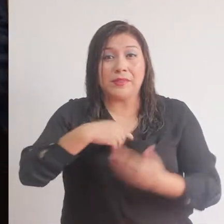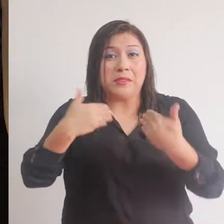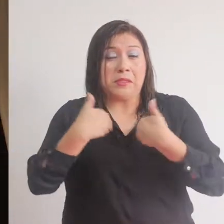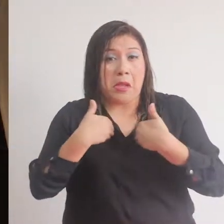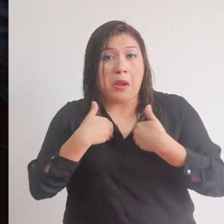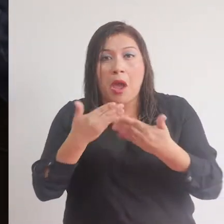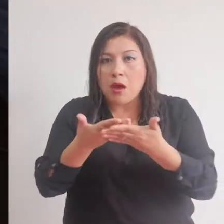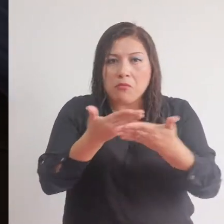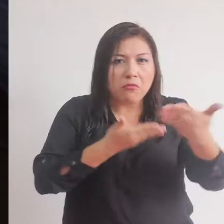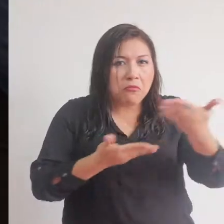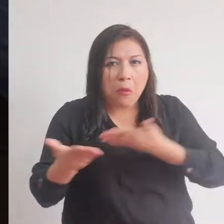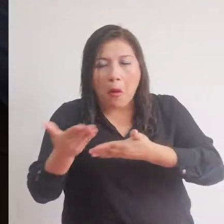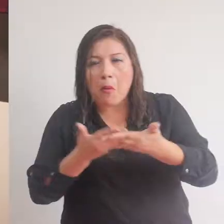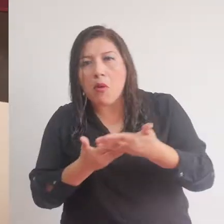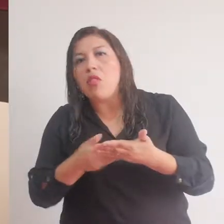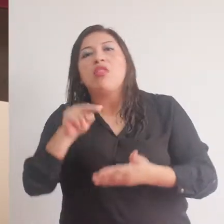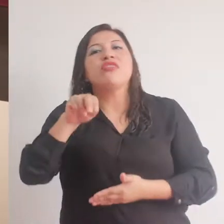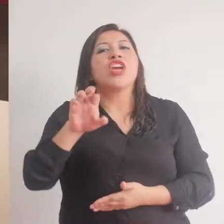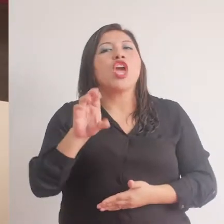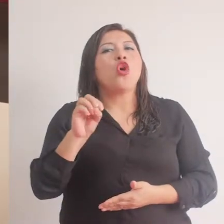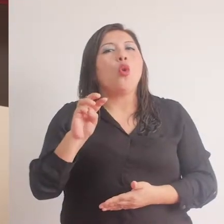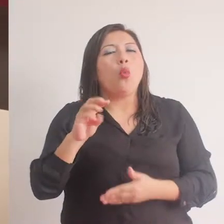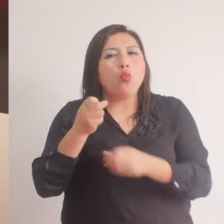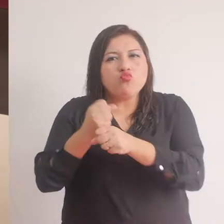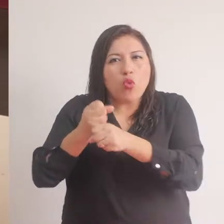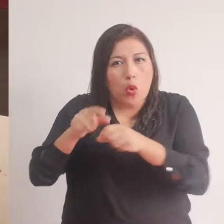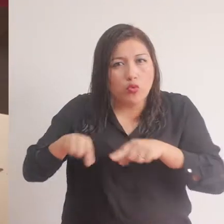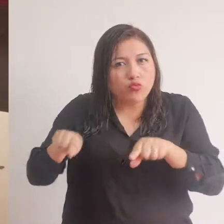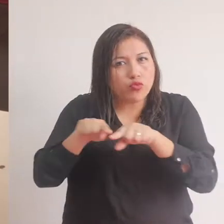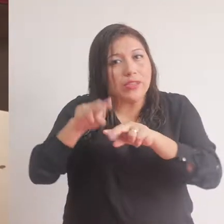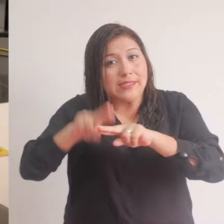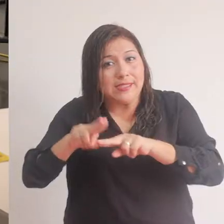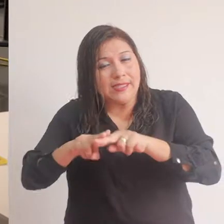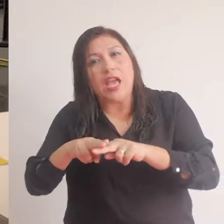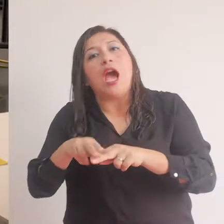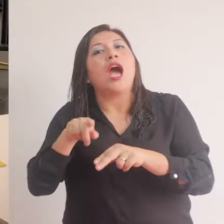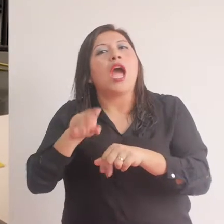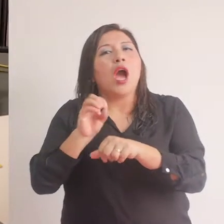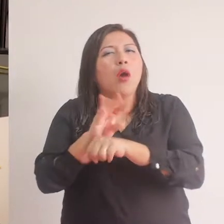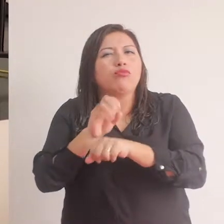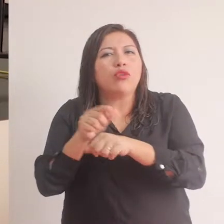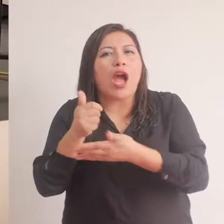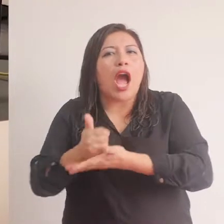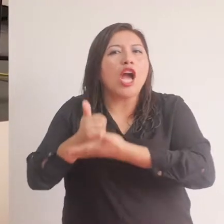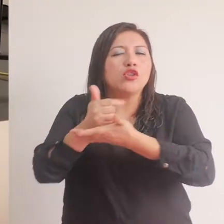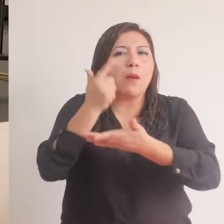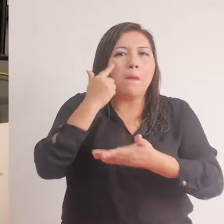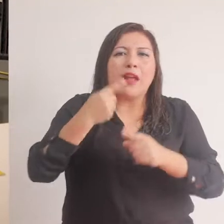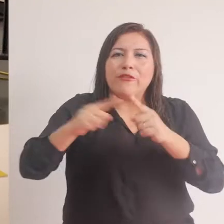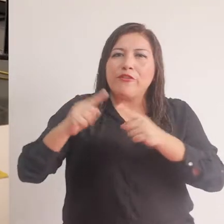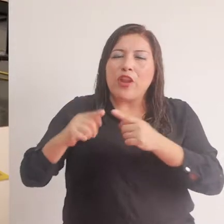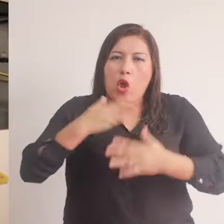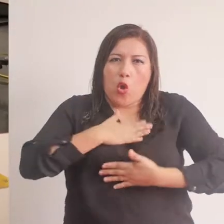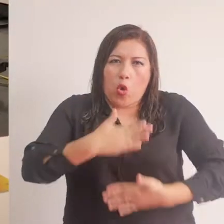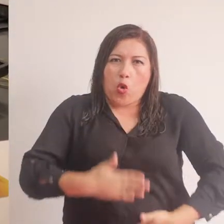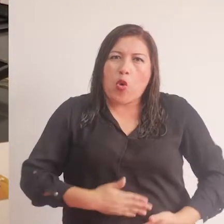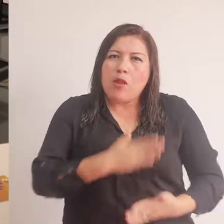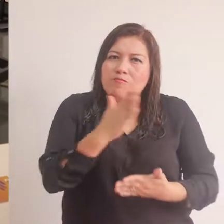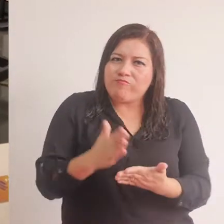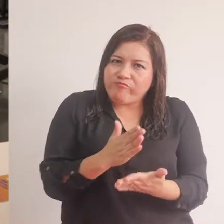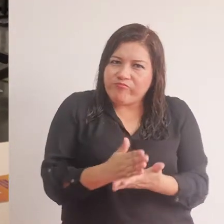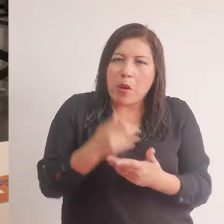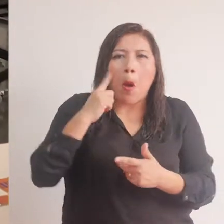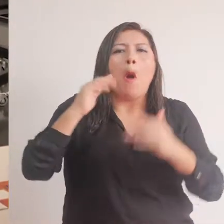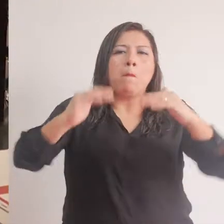Tenemos estas dos propuestas, que es NeuroWalker, una de las sillas que está orientada para personas con esclerosis múltiple,